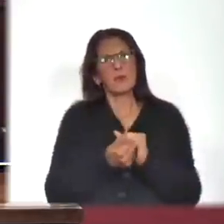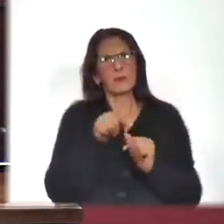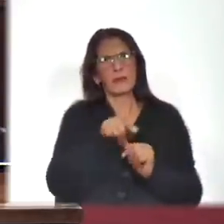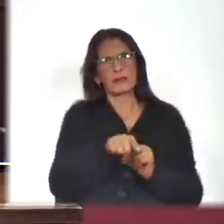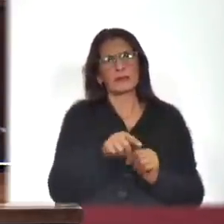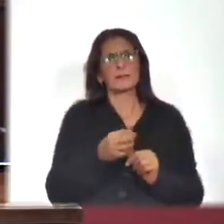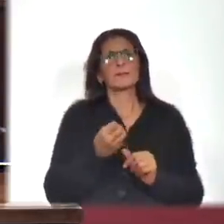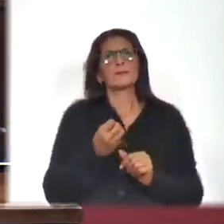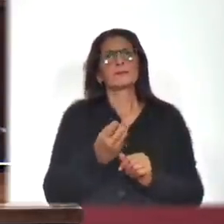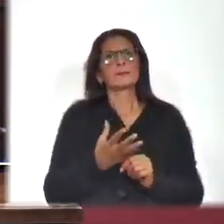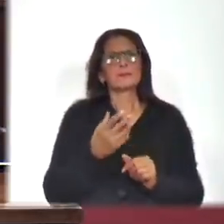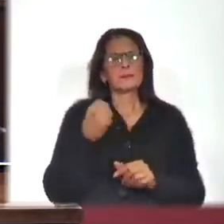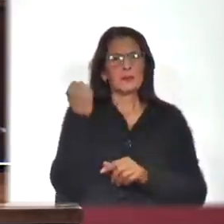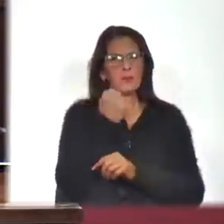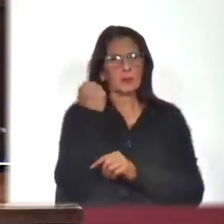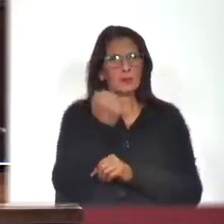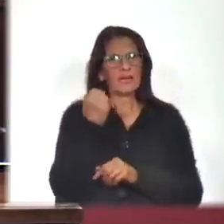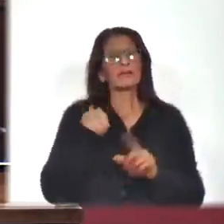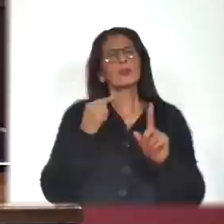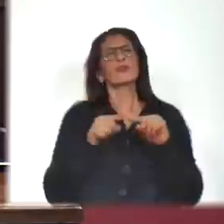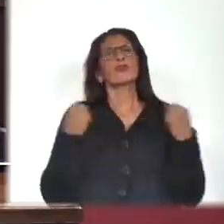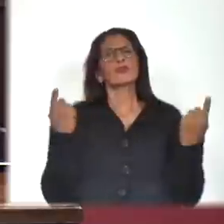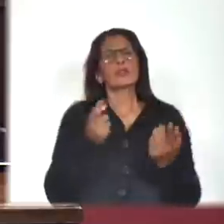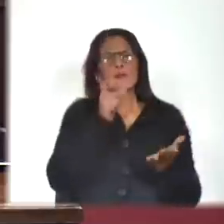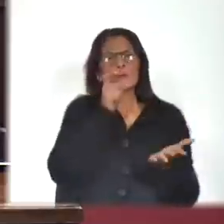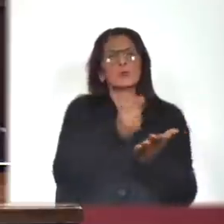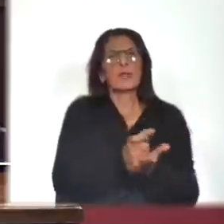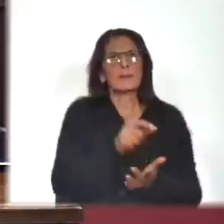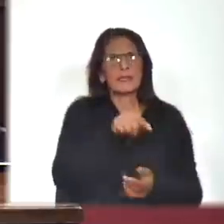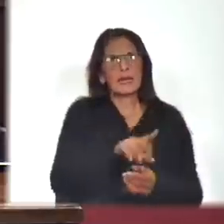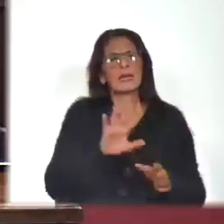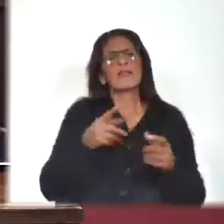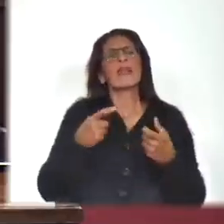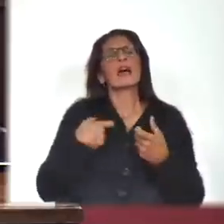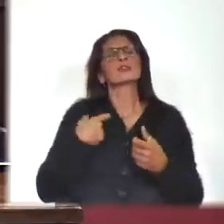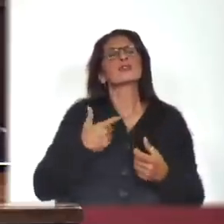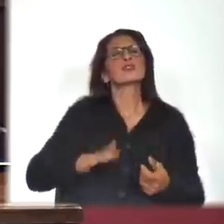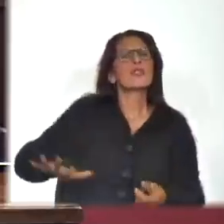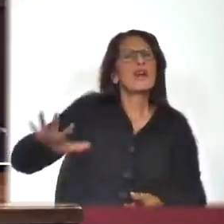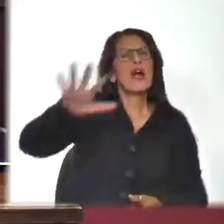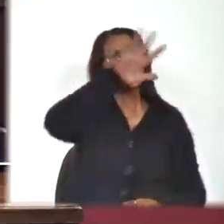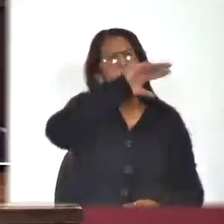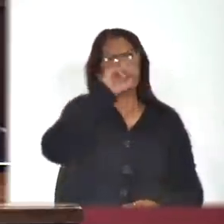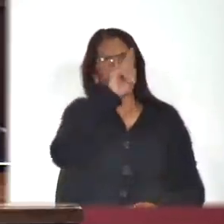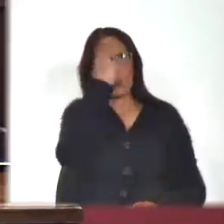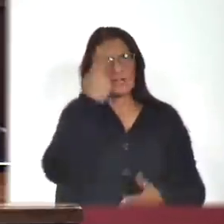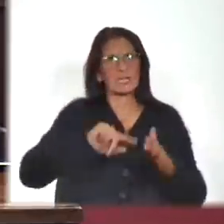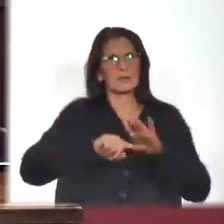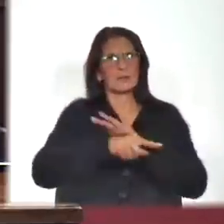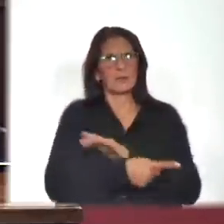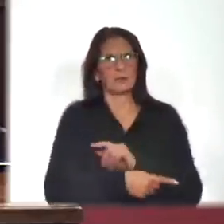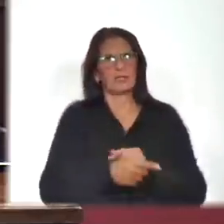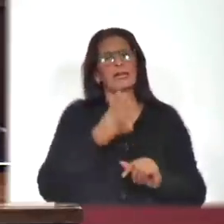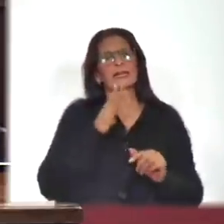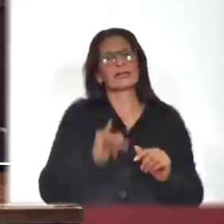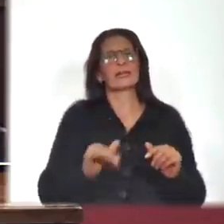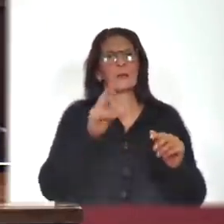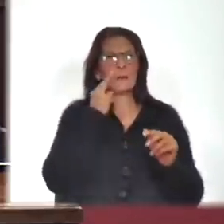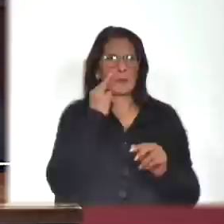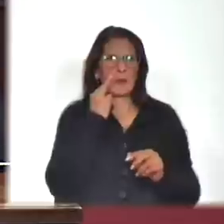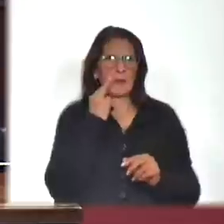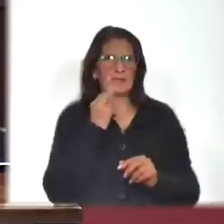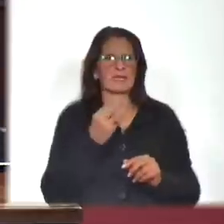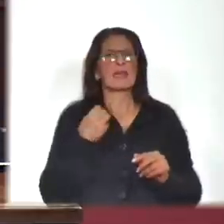criterios elementales vamos a ir fomentando la discordia en el seno de la sociedad uruguaya que en momentos como estos de profunda dificultad lo que quiere es